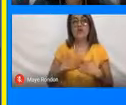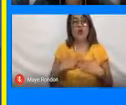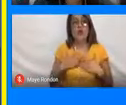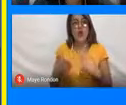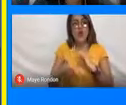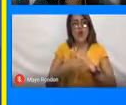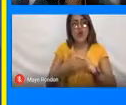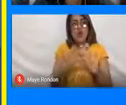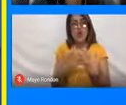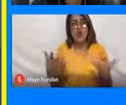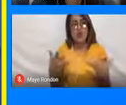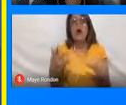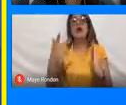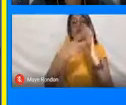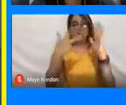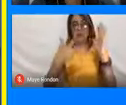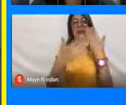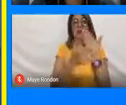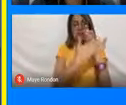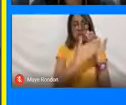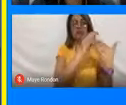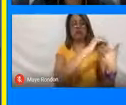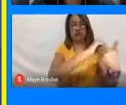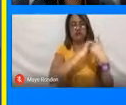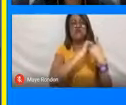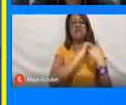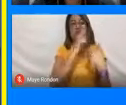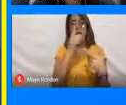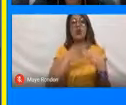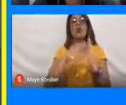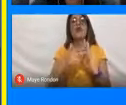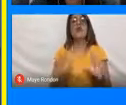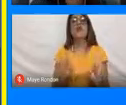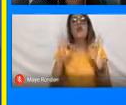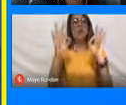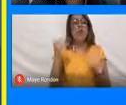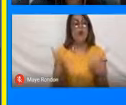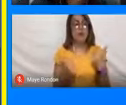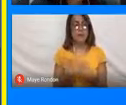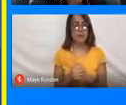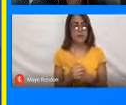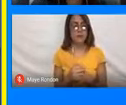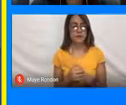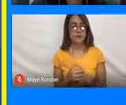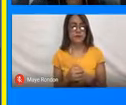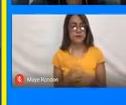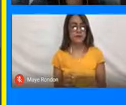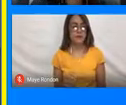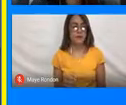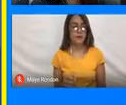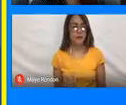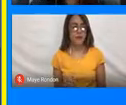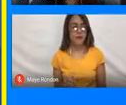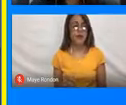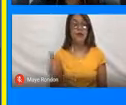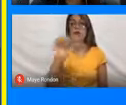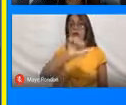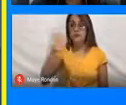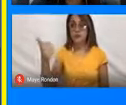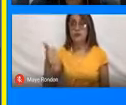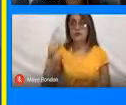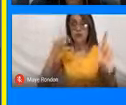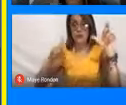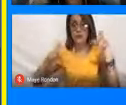que la Constitución Política nos habla de esas garantías. Y en otro numeral nos habla que nosotros como